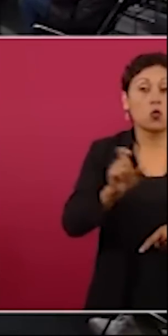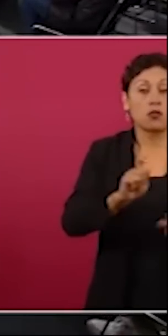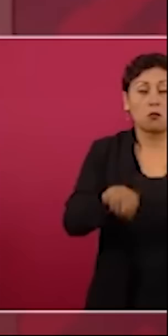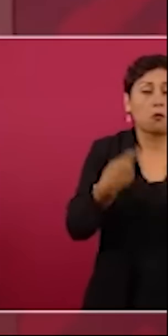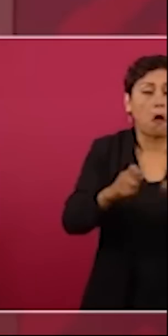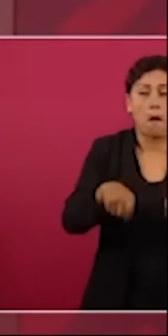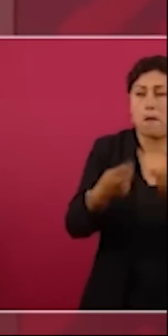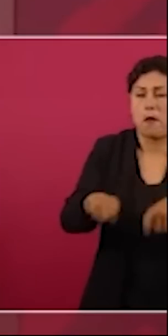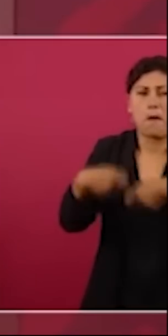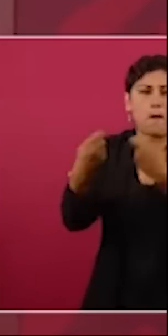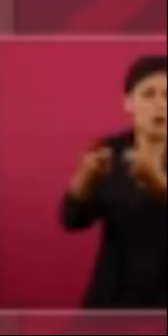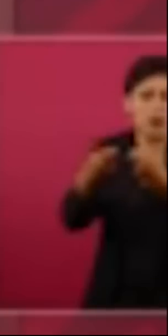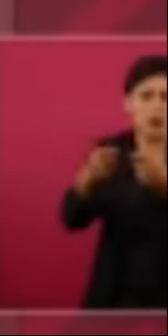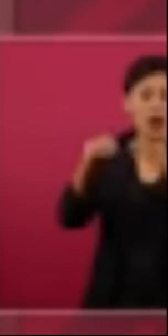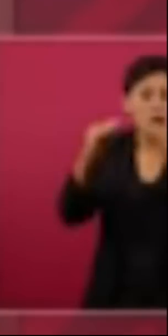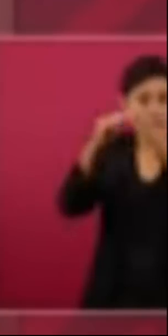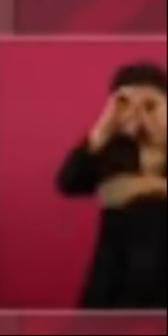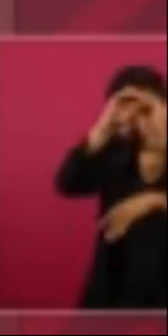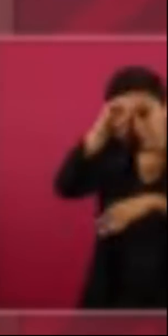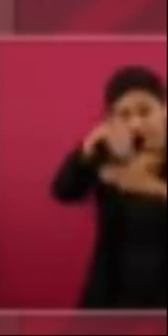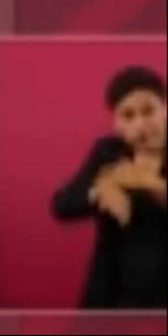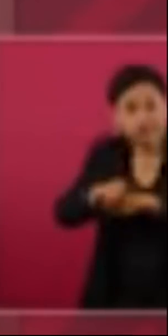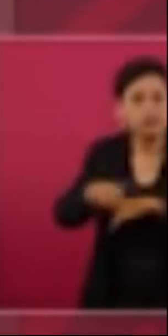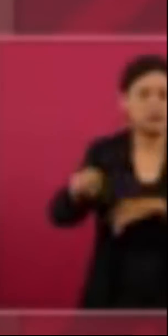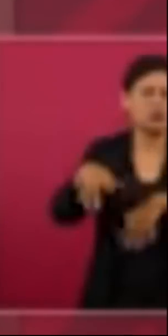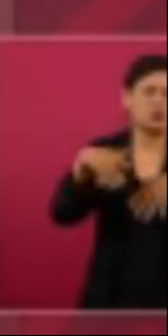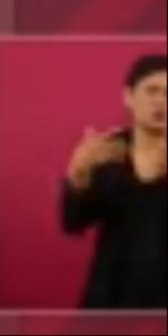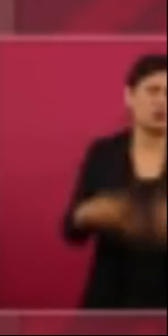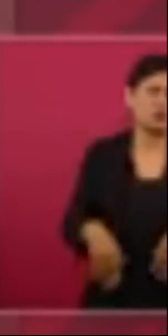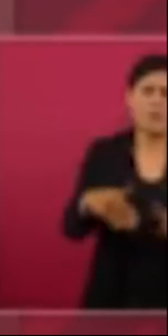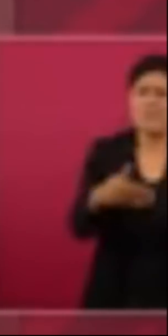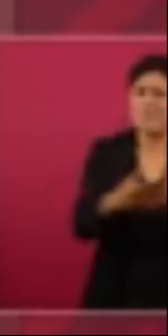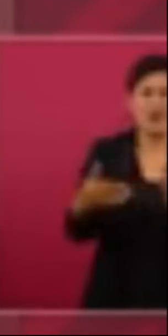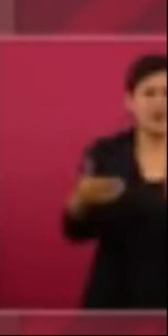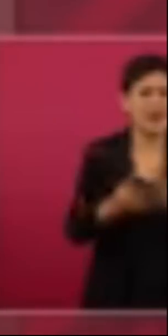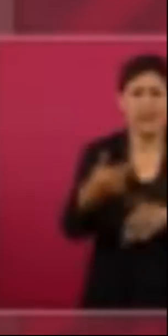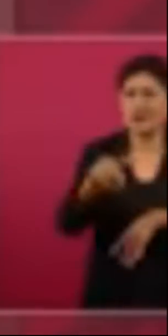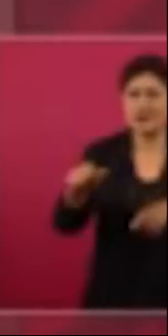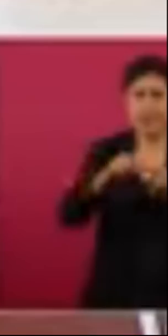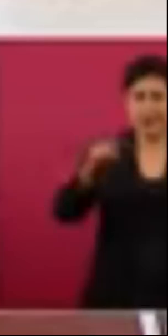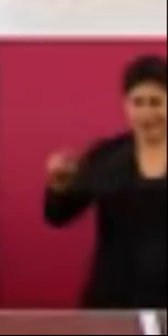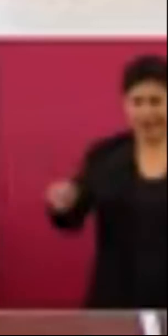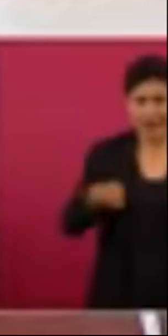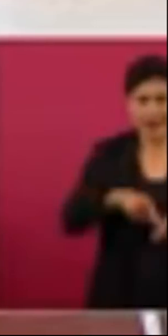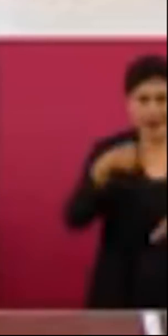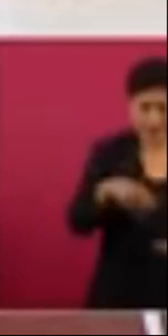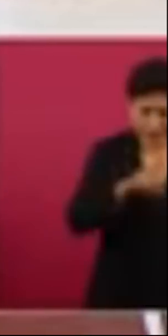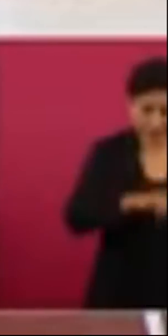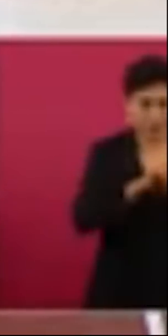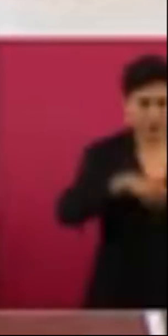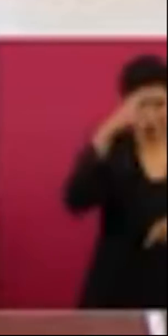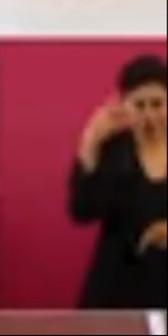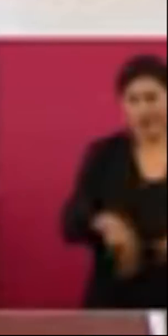para la explotación minera estamos hablando de millones de hectáreas del territorio nacional ya lo hemos dicho en total